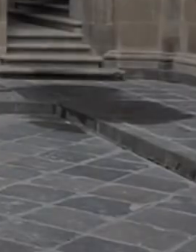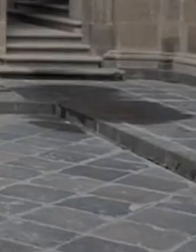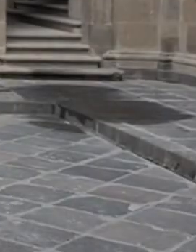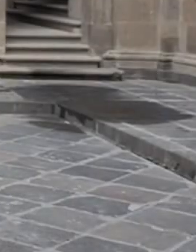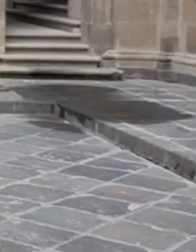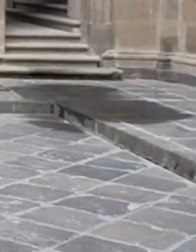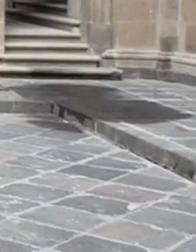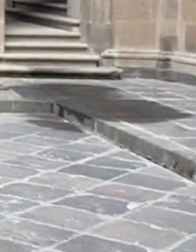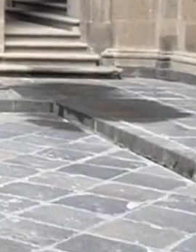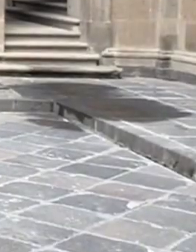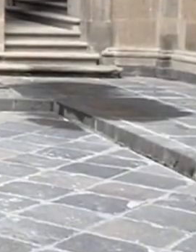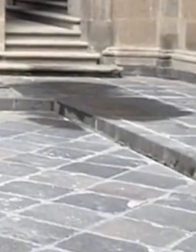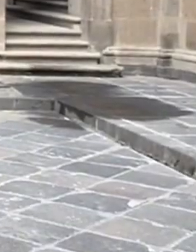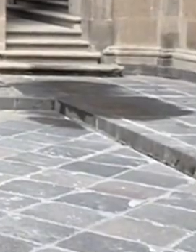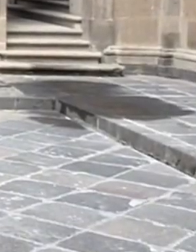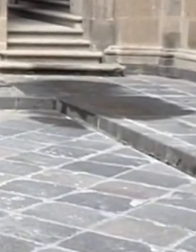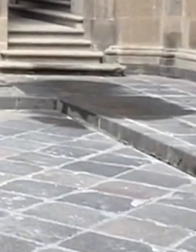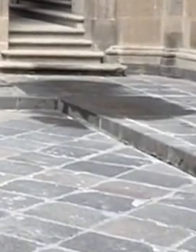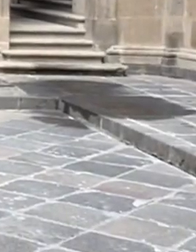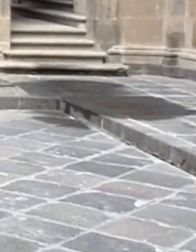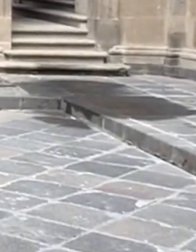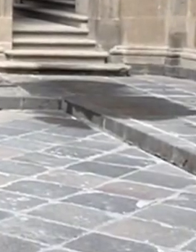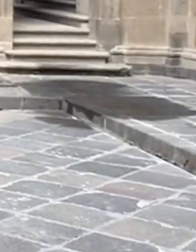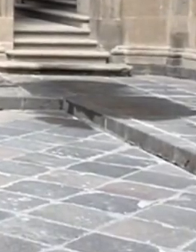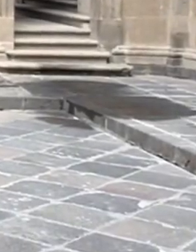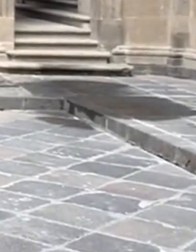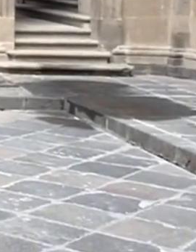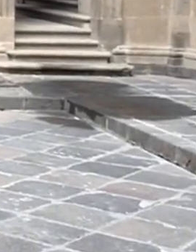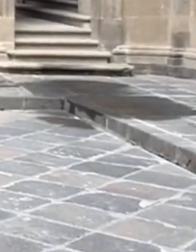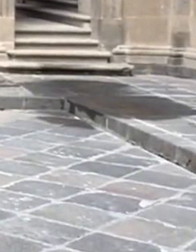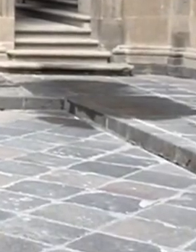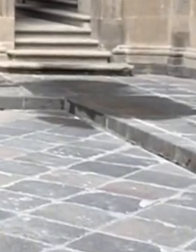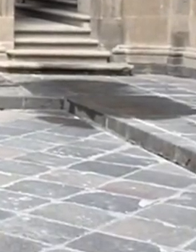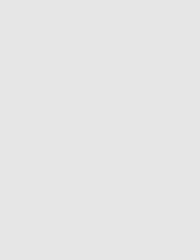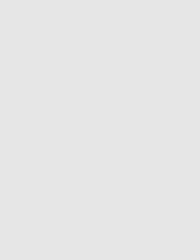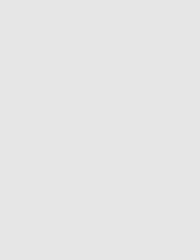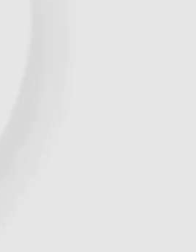desde Palacio Nacional. Los saluda como todos los días Ángel Molina.